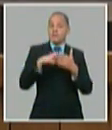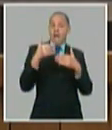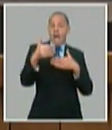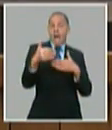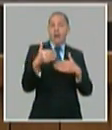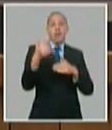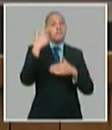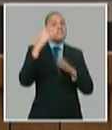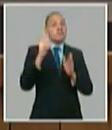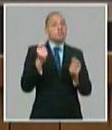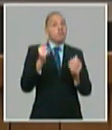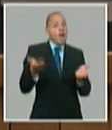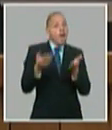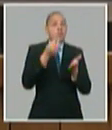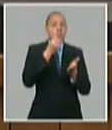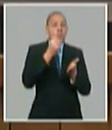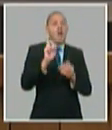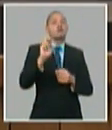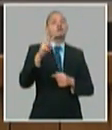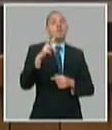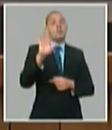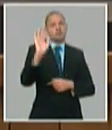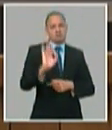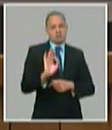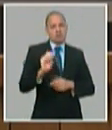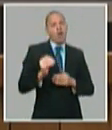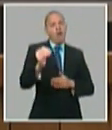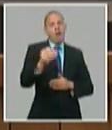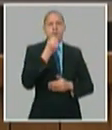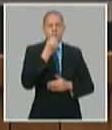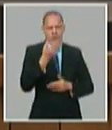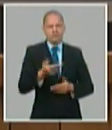un 2% y aspirando más aún